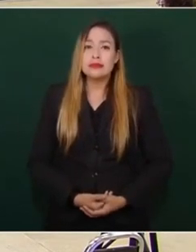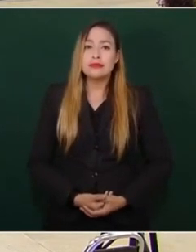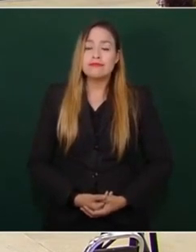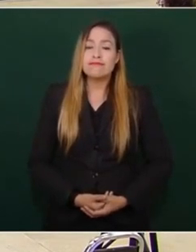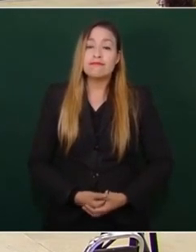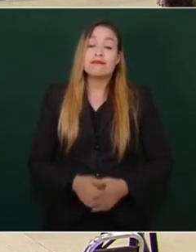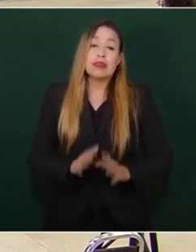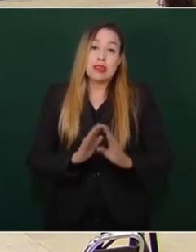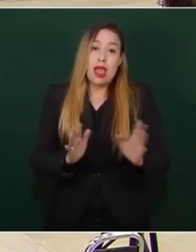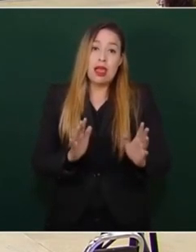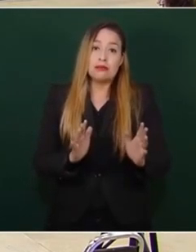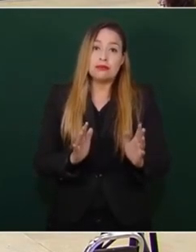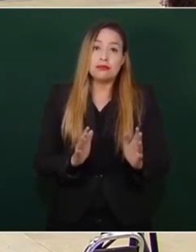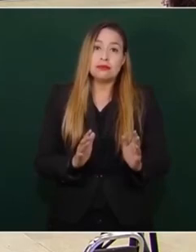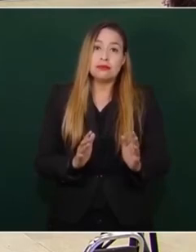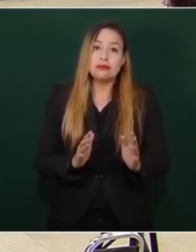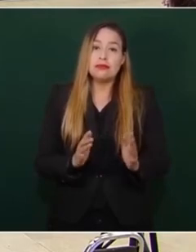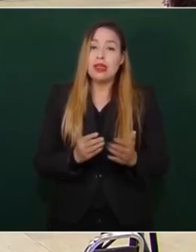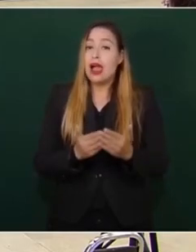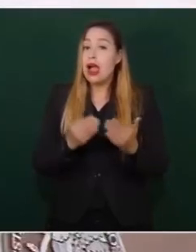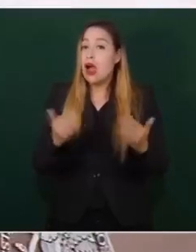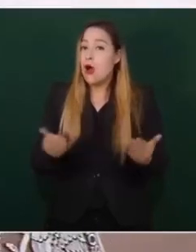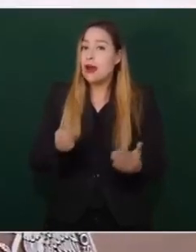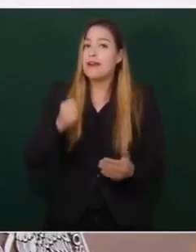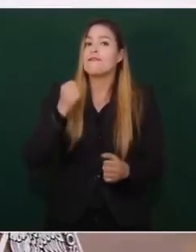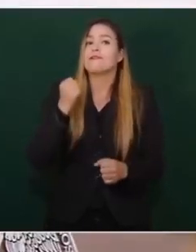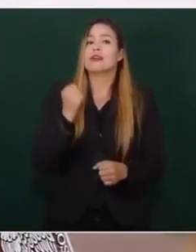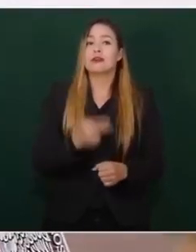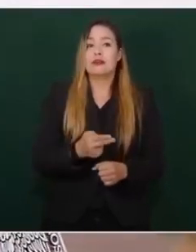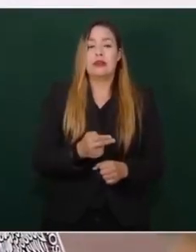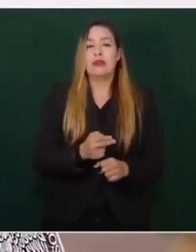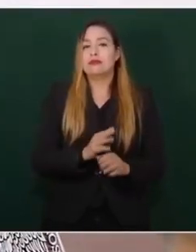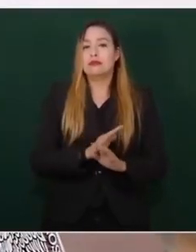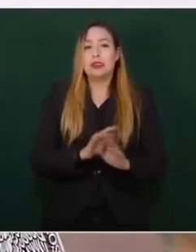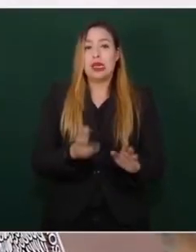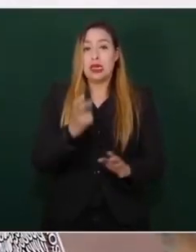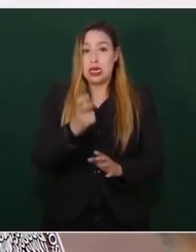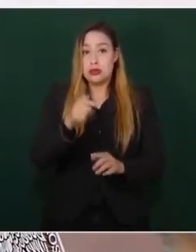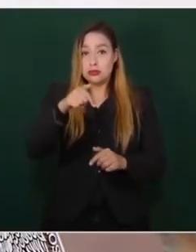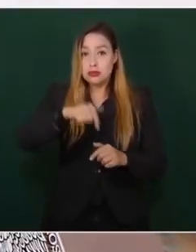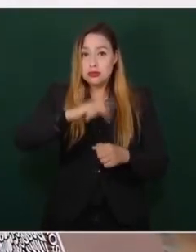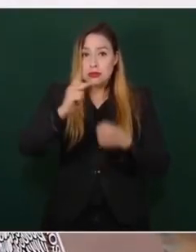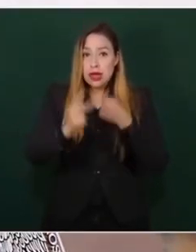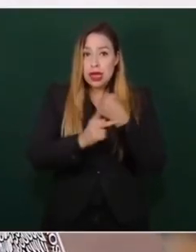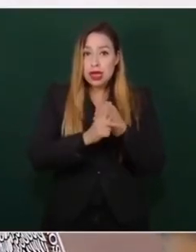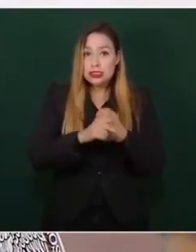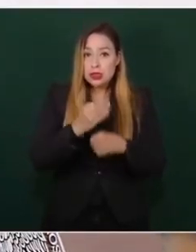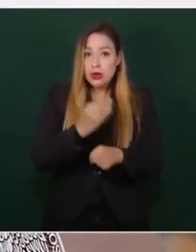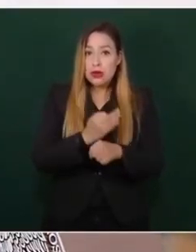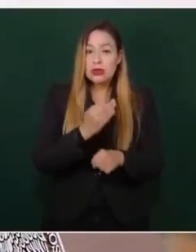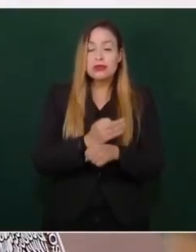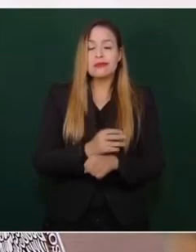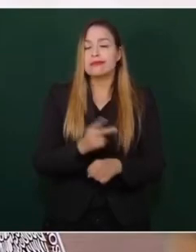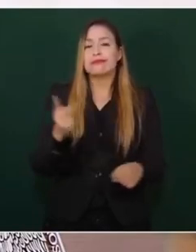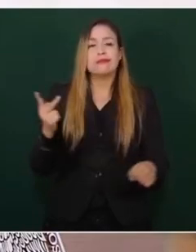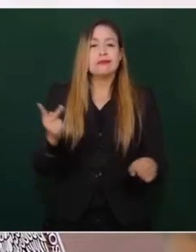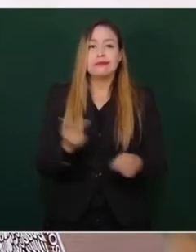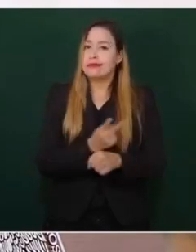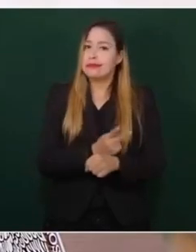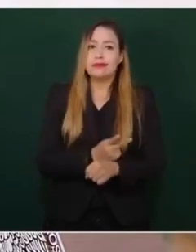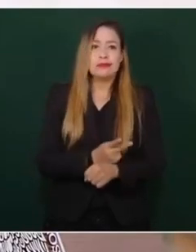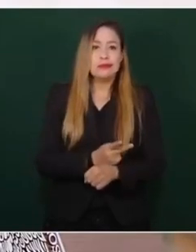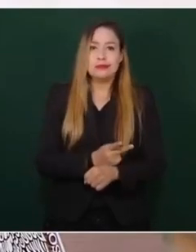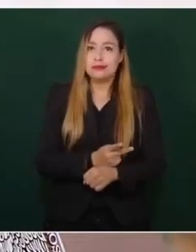afortunadamente no está sucediendo en nuestro país, no queremos que pase, no queremos que pase